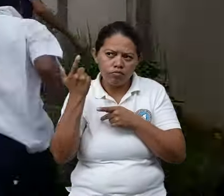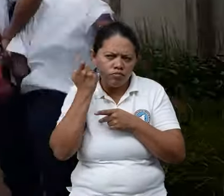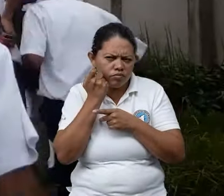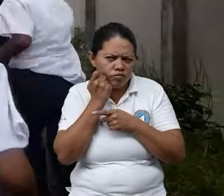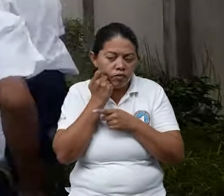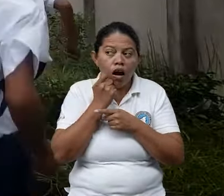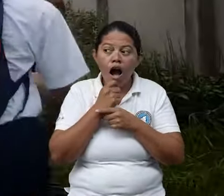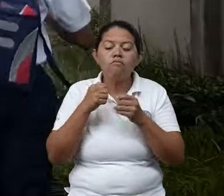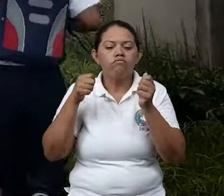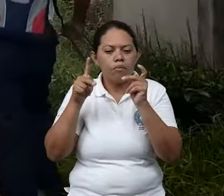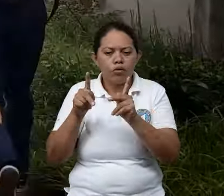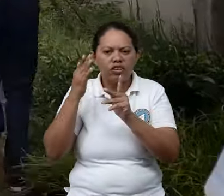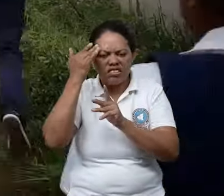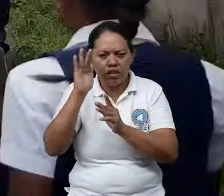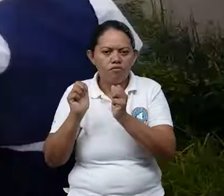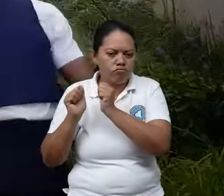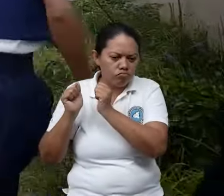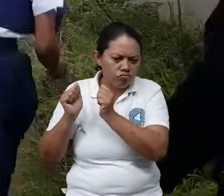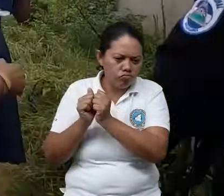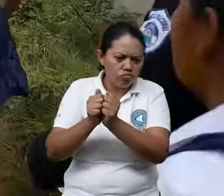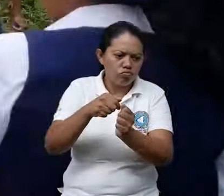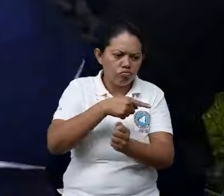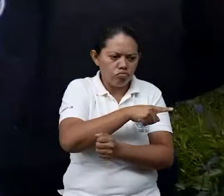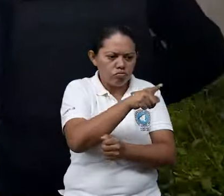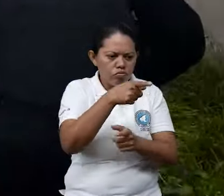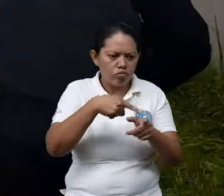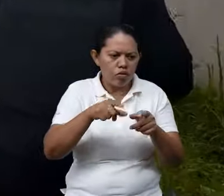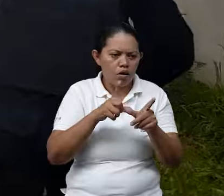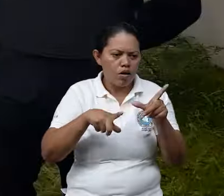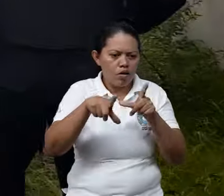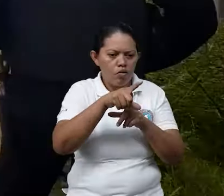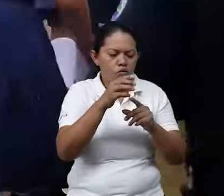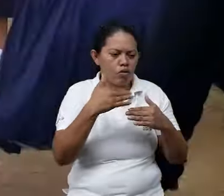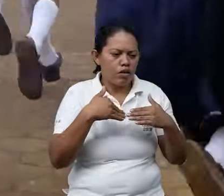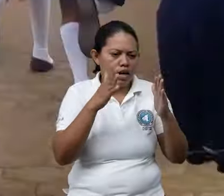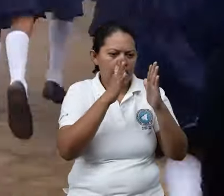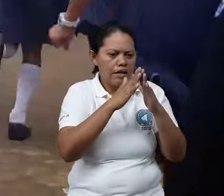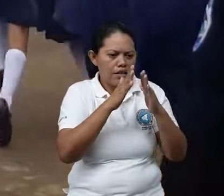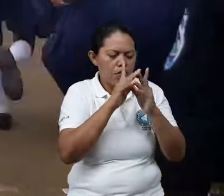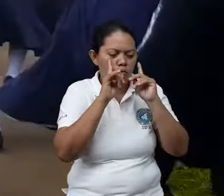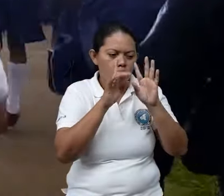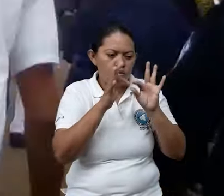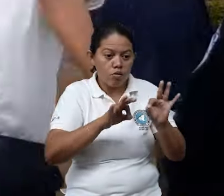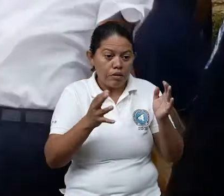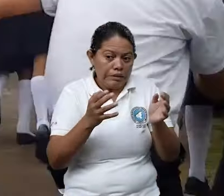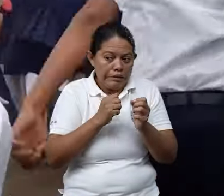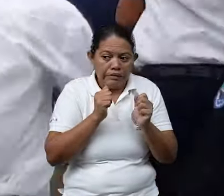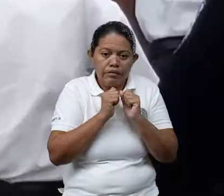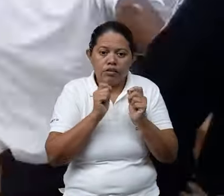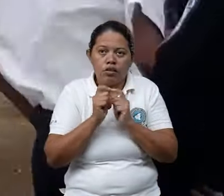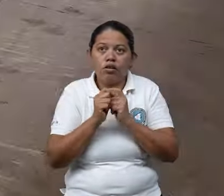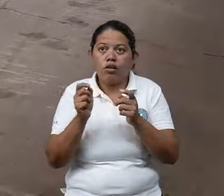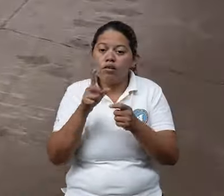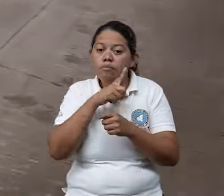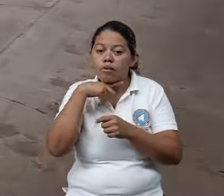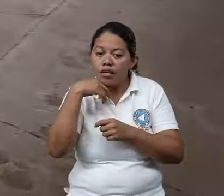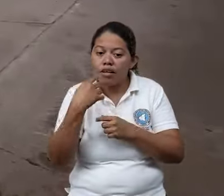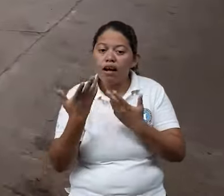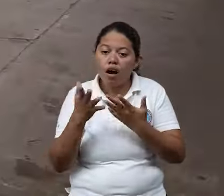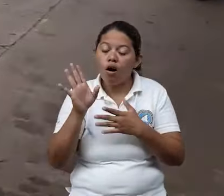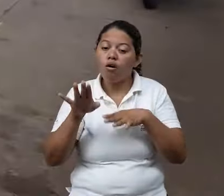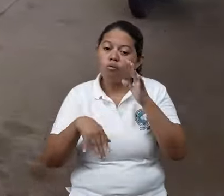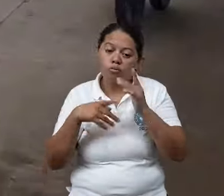personas evacúan, van a los centros de albergue, de Casa Solidaria, y actúan como si fuera una emergencia real